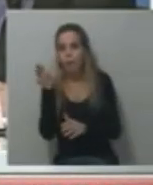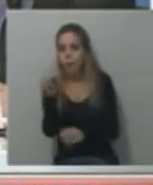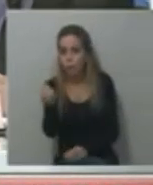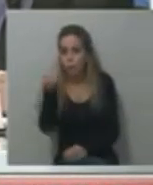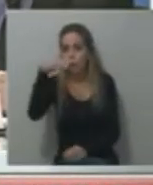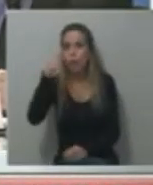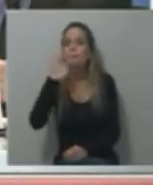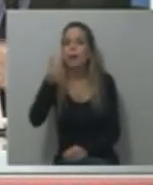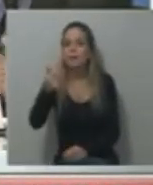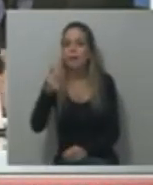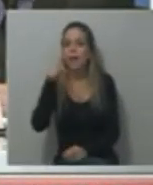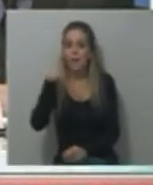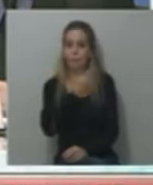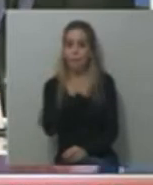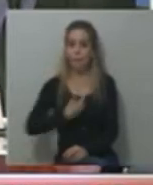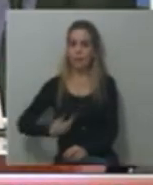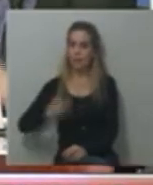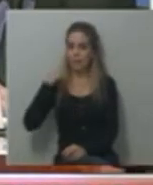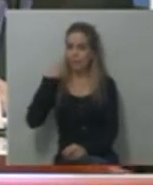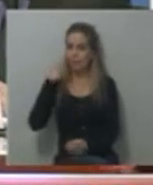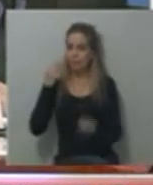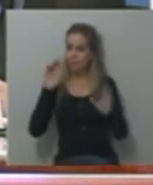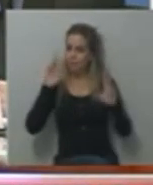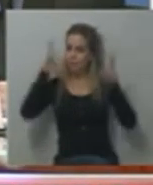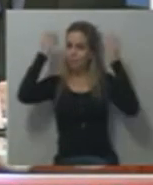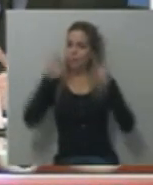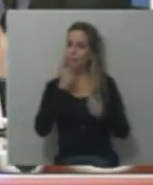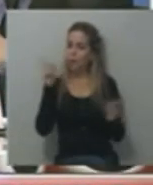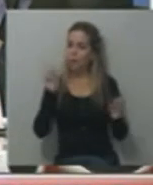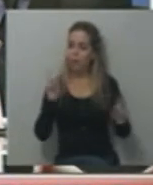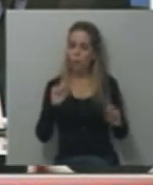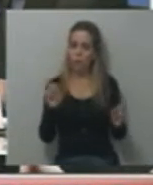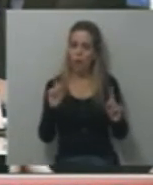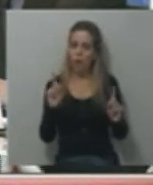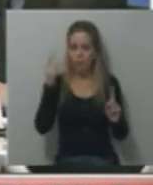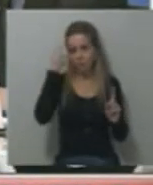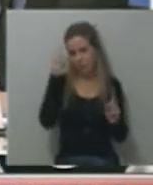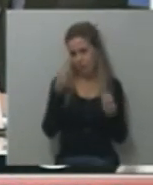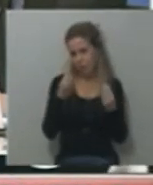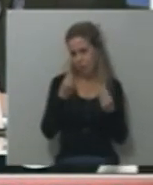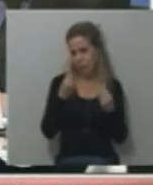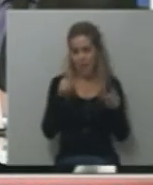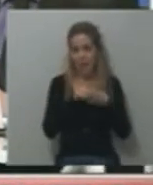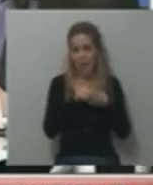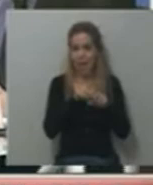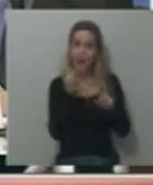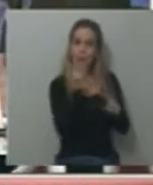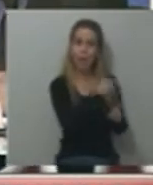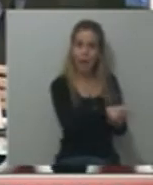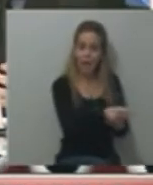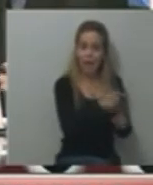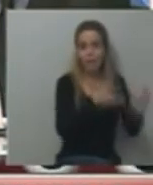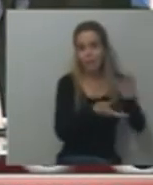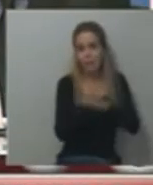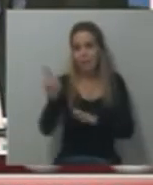de uno de los intendentes que yo más quiero, que más me apoya, que estuvo desde la primera hora con el kirchnerismo y antes baldismo y antes